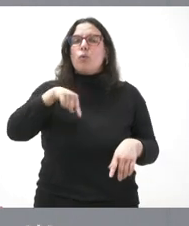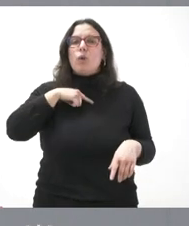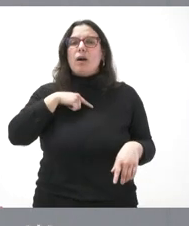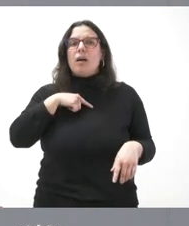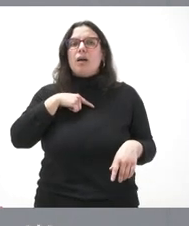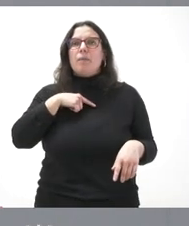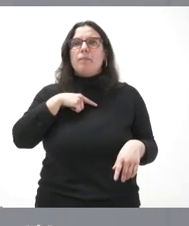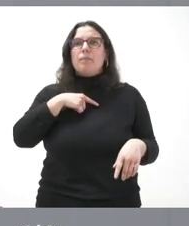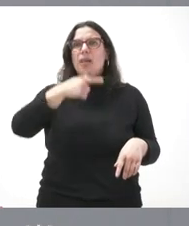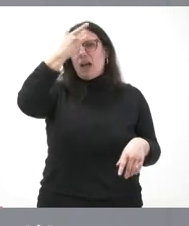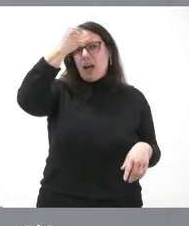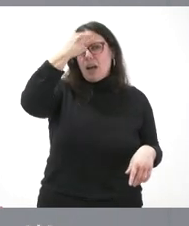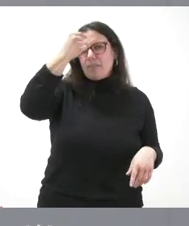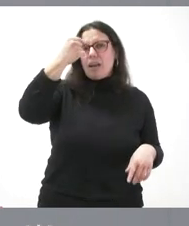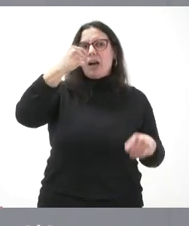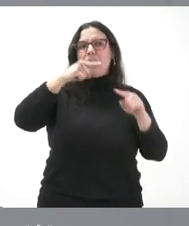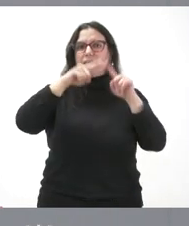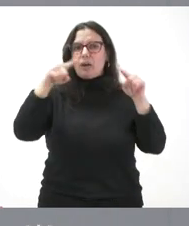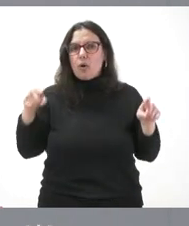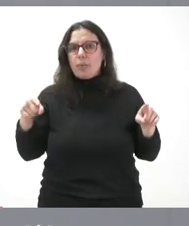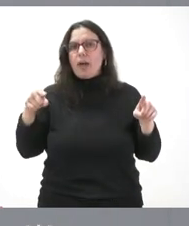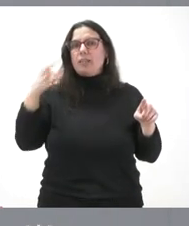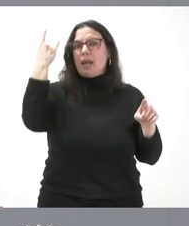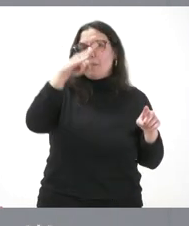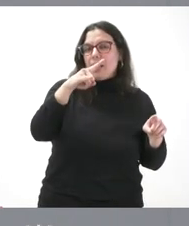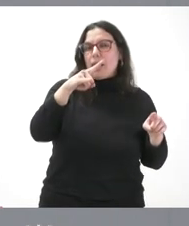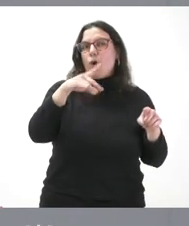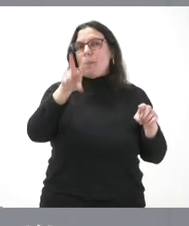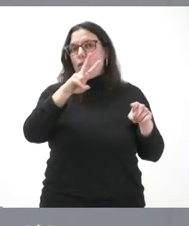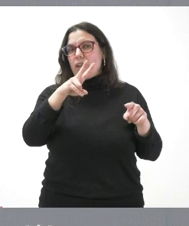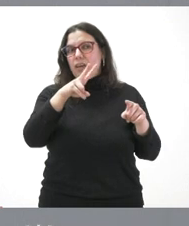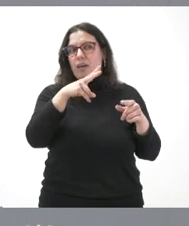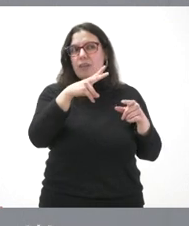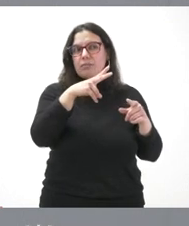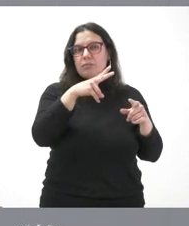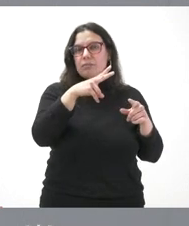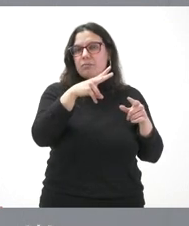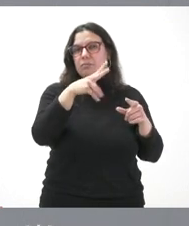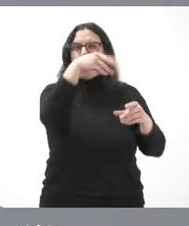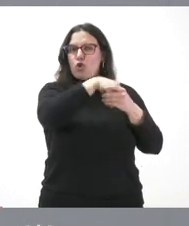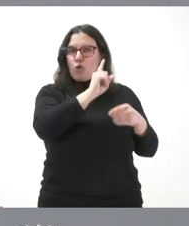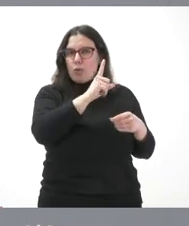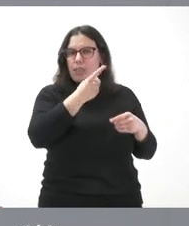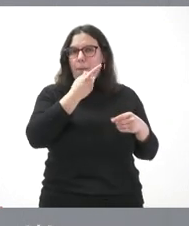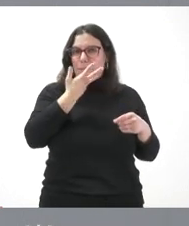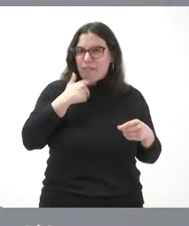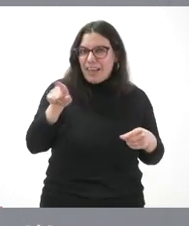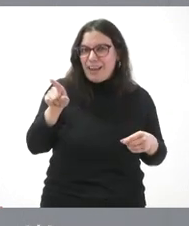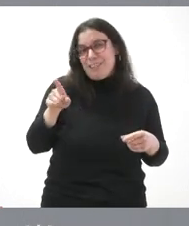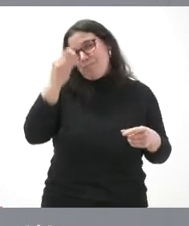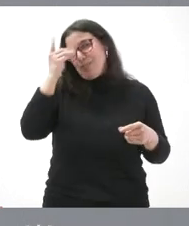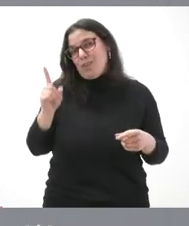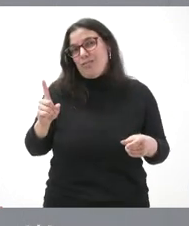a Ávila, a Segovia, a Salamanca o a Valladolid de esa solicitud de declaración. Seguro que no.